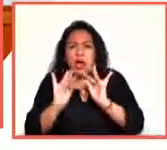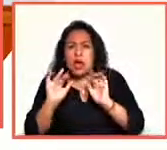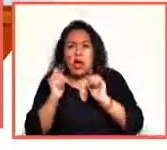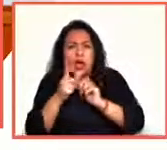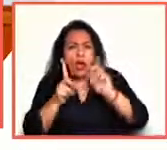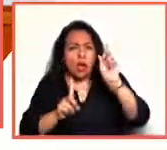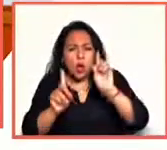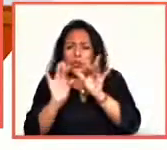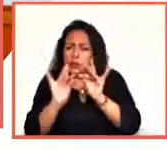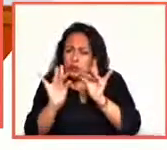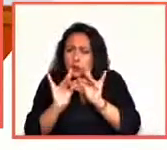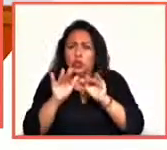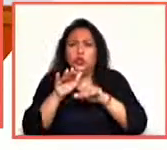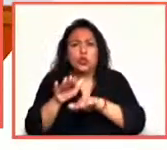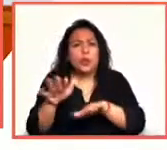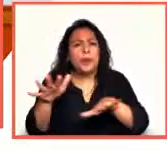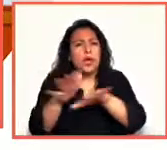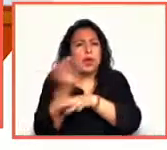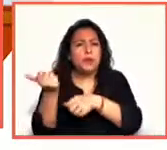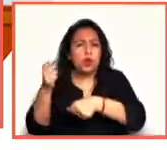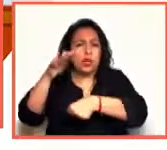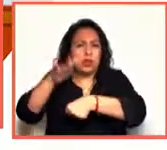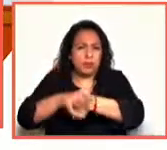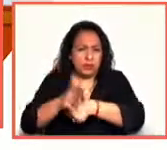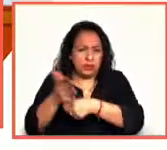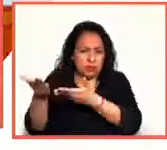duda con respecto a los cambios administrativos del museo.